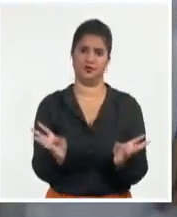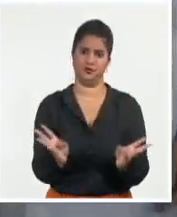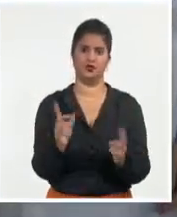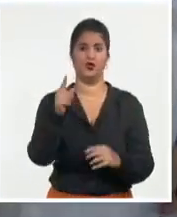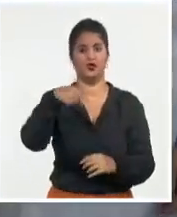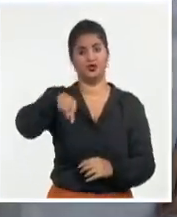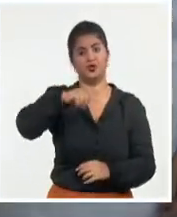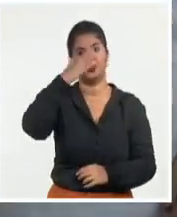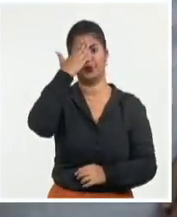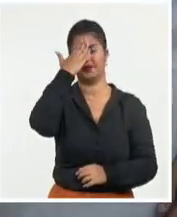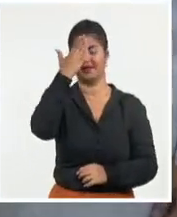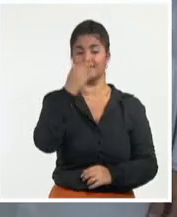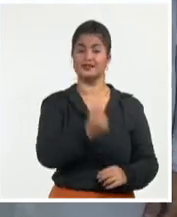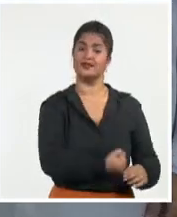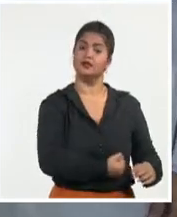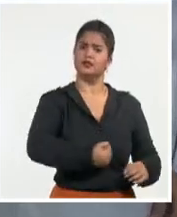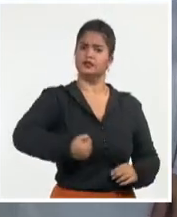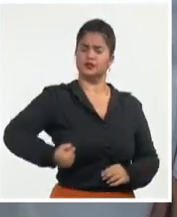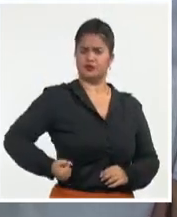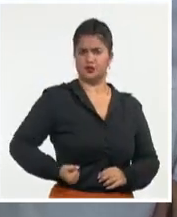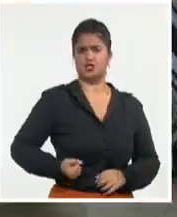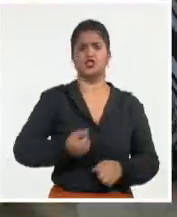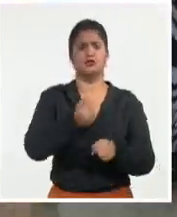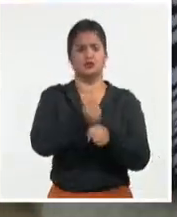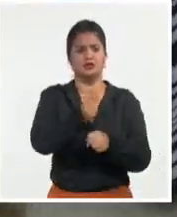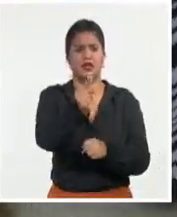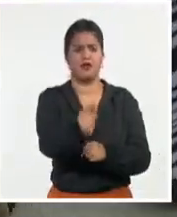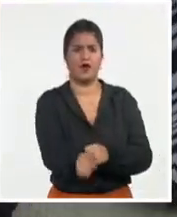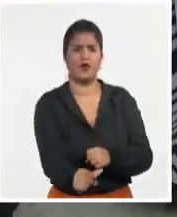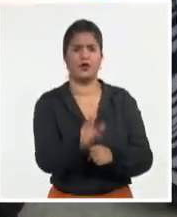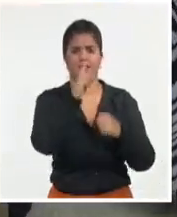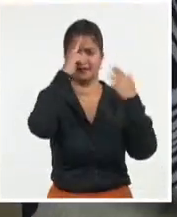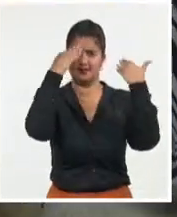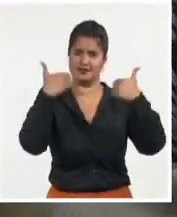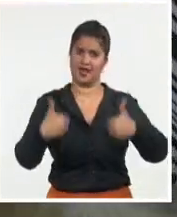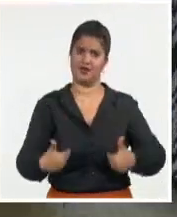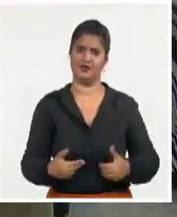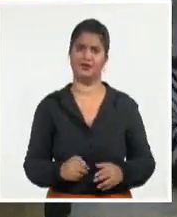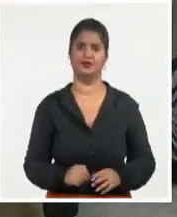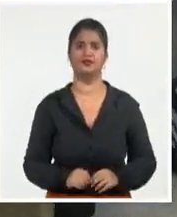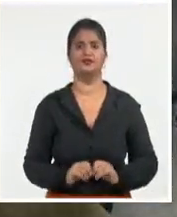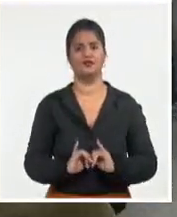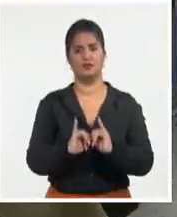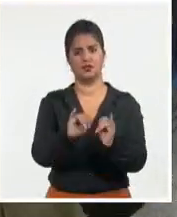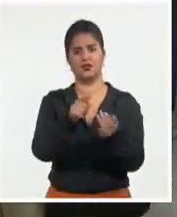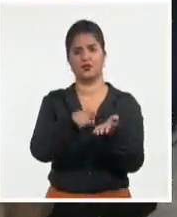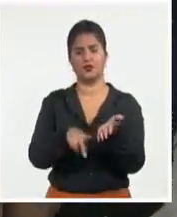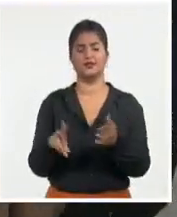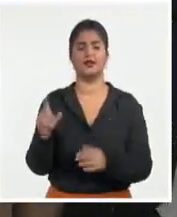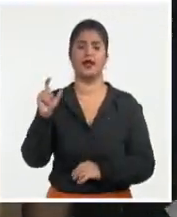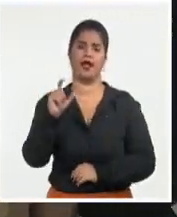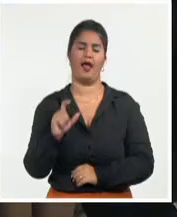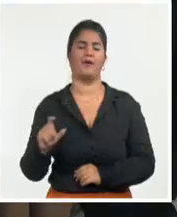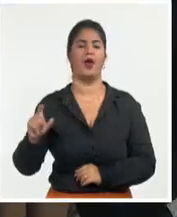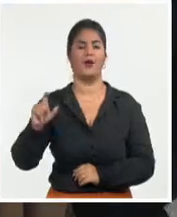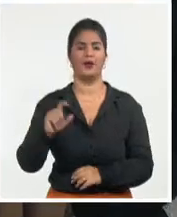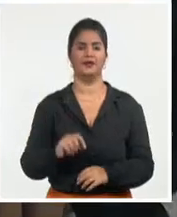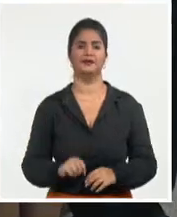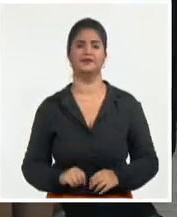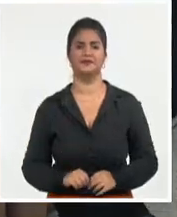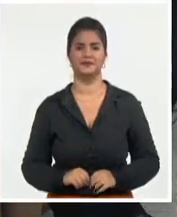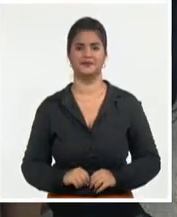a los sacrificados trabajadores de la salud en el territorio gramontino. En Camagüe, Luis Naranjo, Sistema Informativo de la